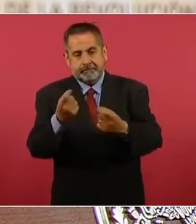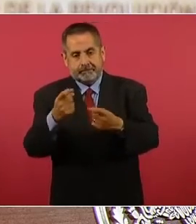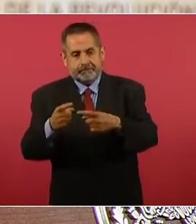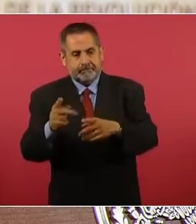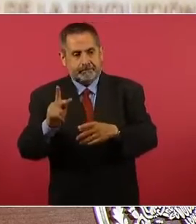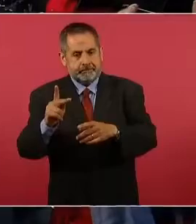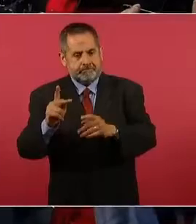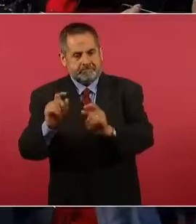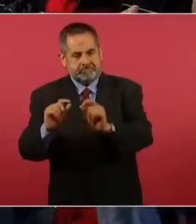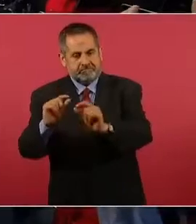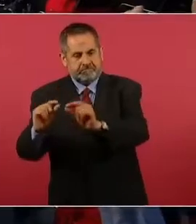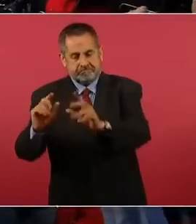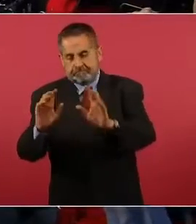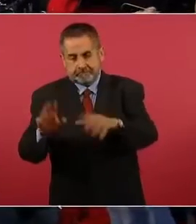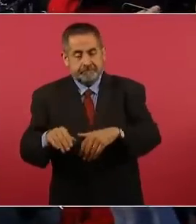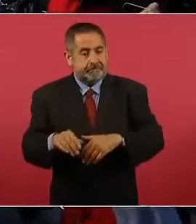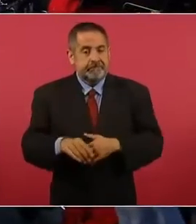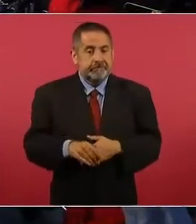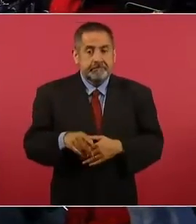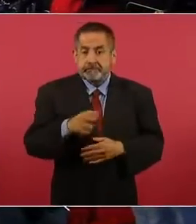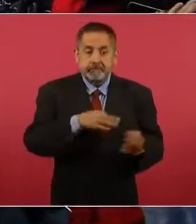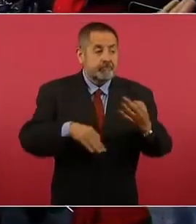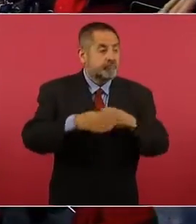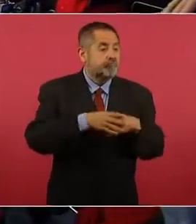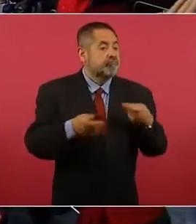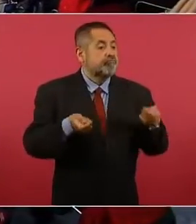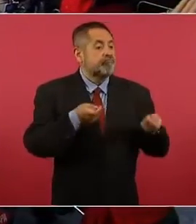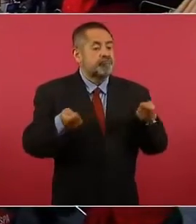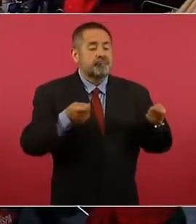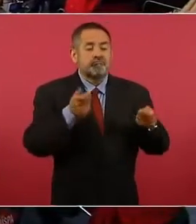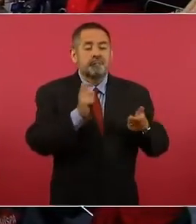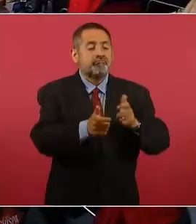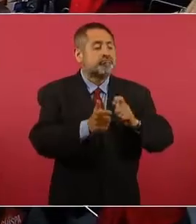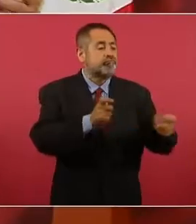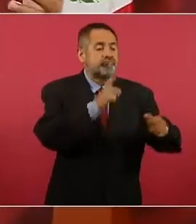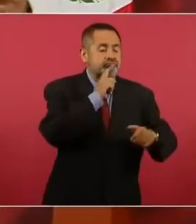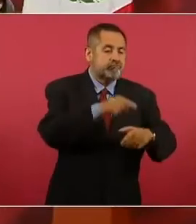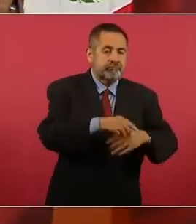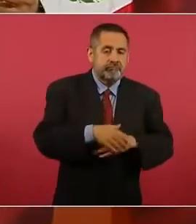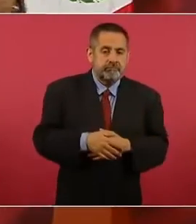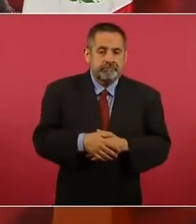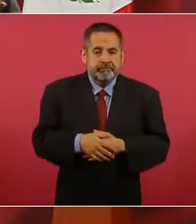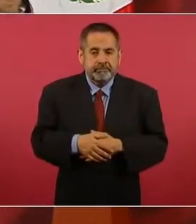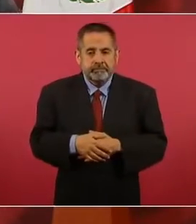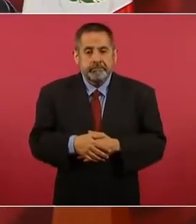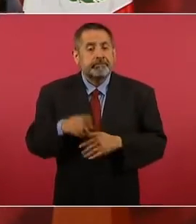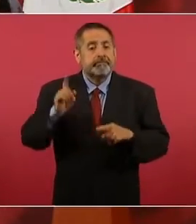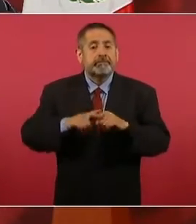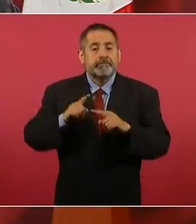pocos, pero a todos. Y el enganchador